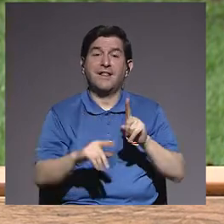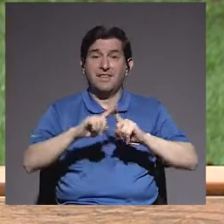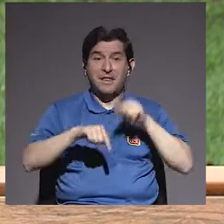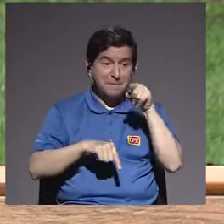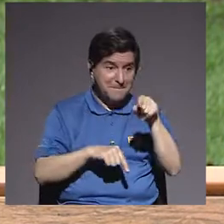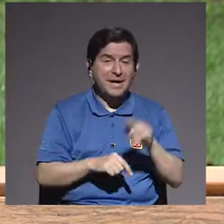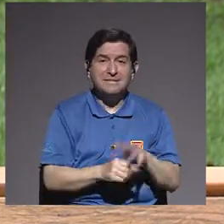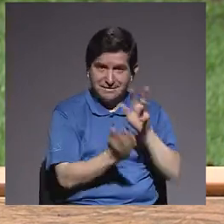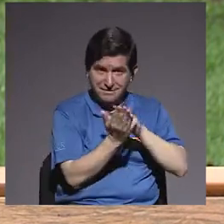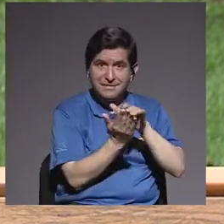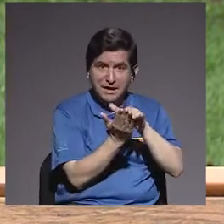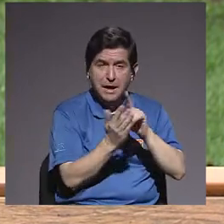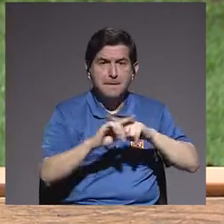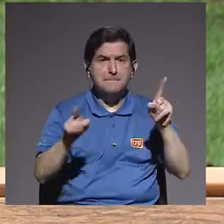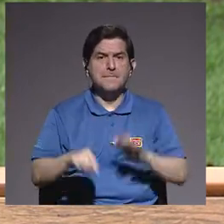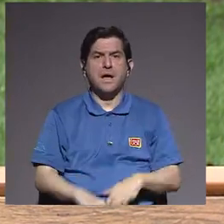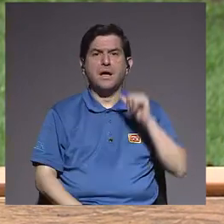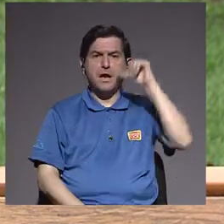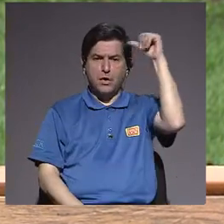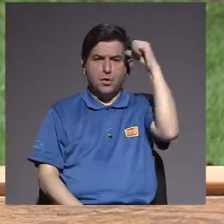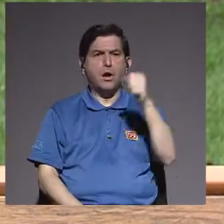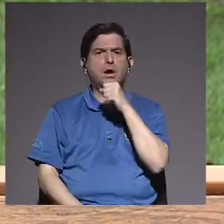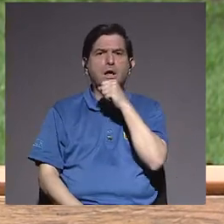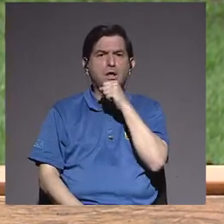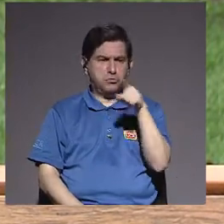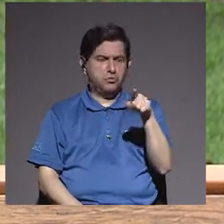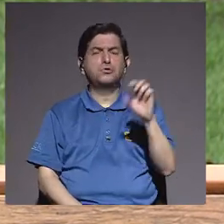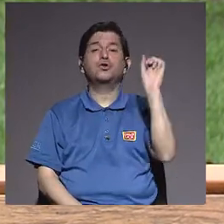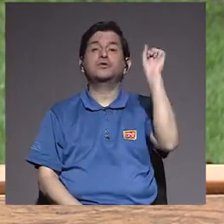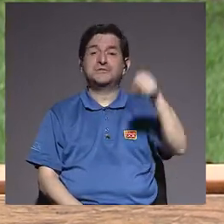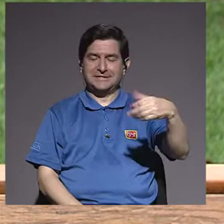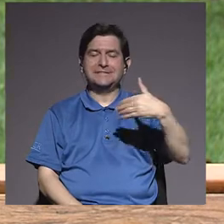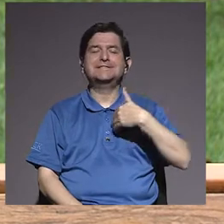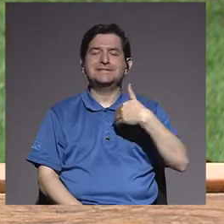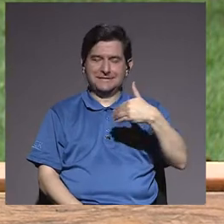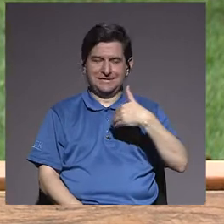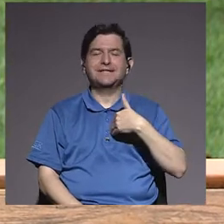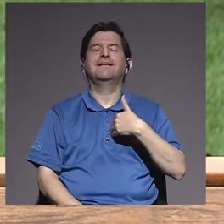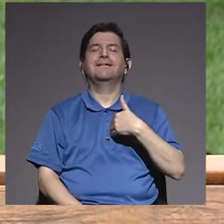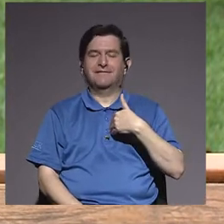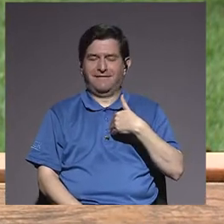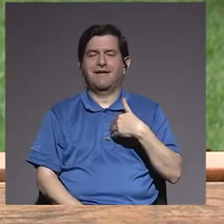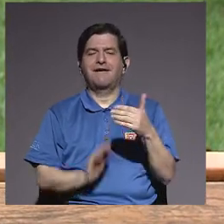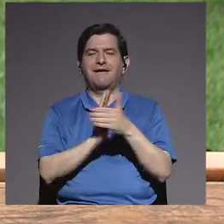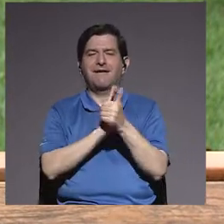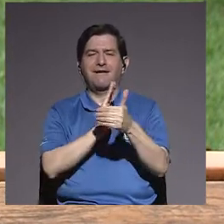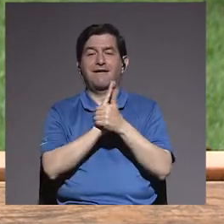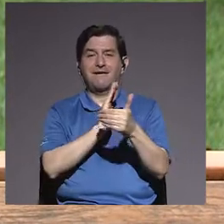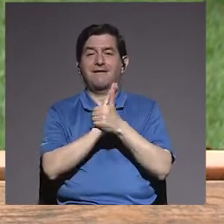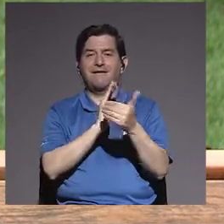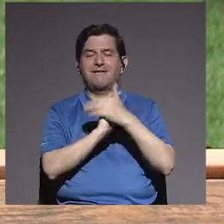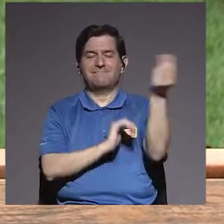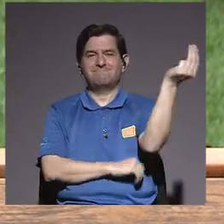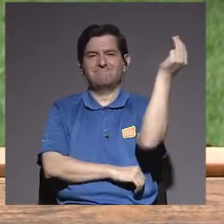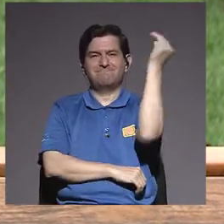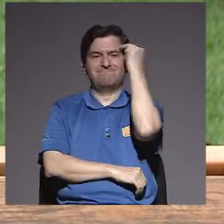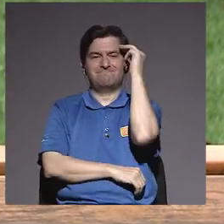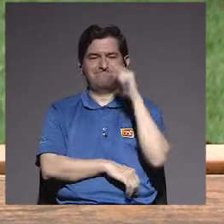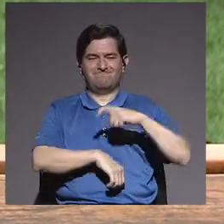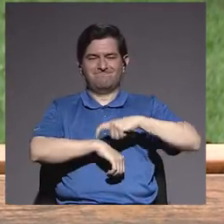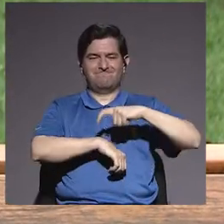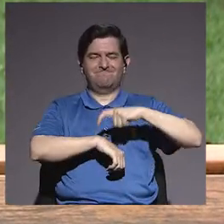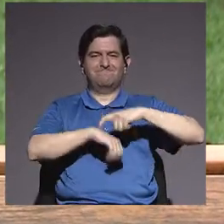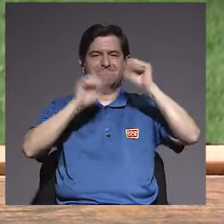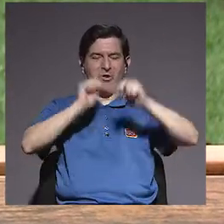depende de esa calculadora. Pero hay un adulto mayor que sí tiene la destreza mental en ese